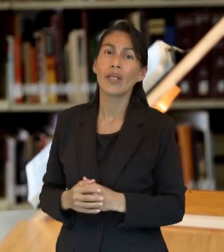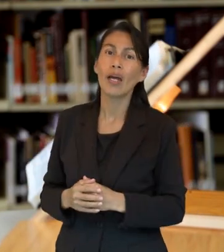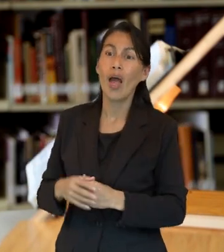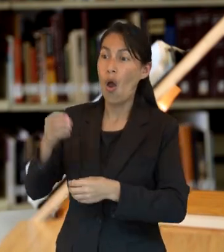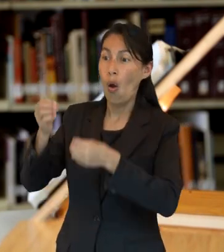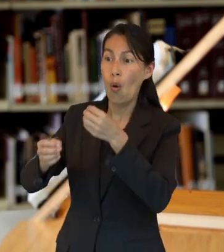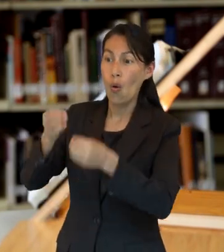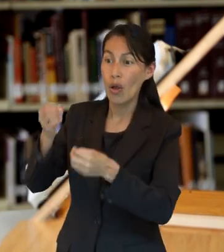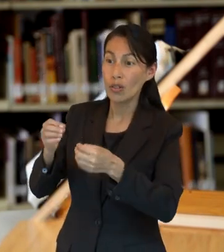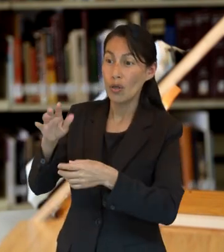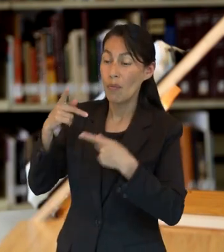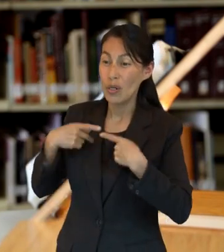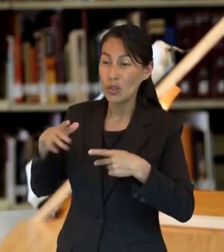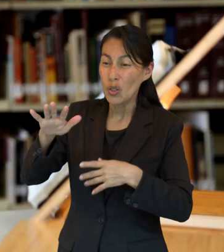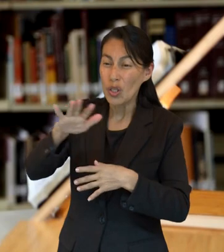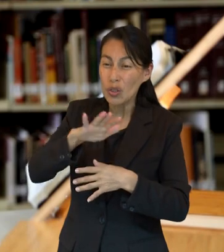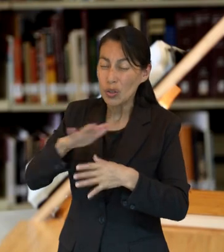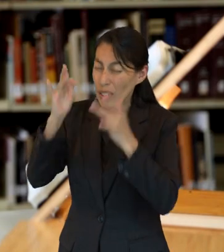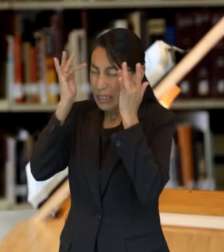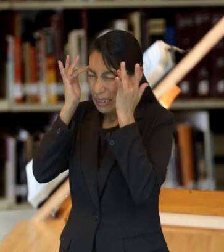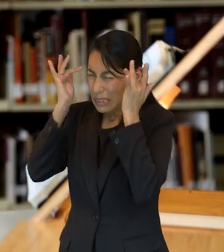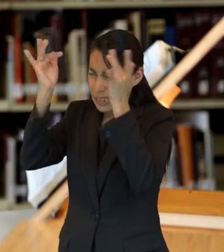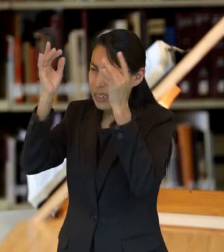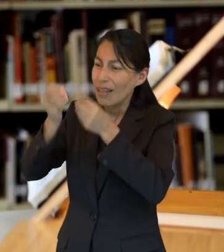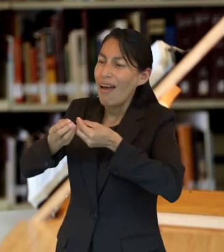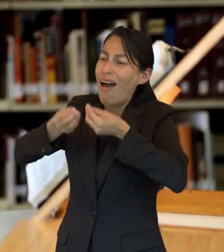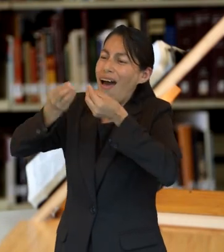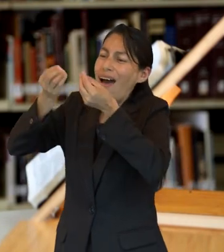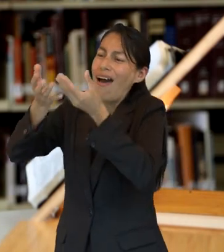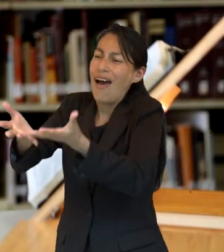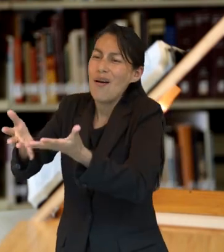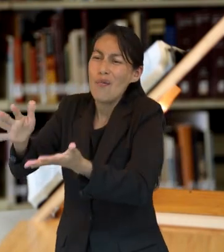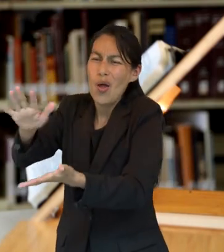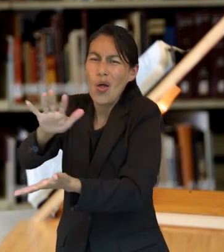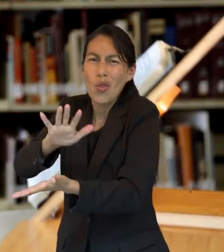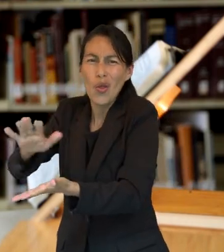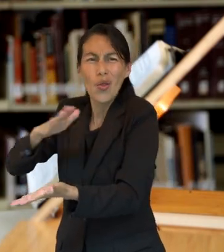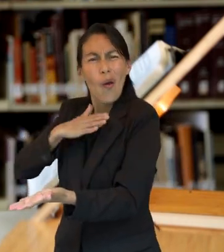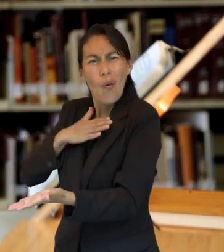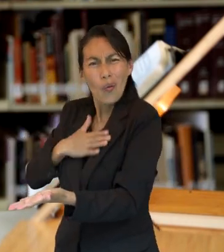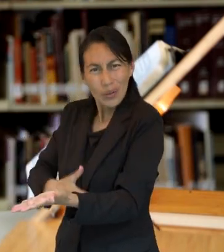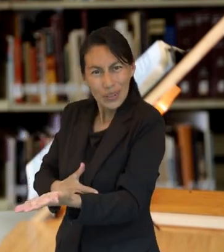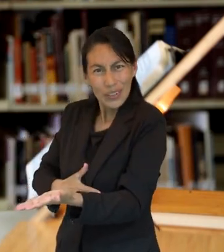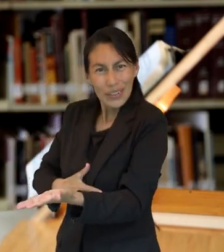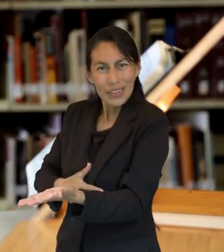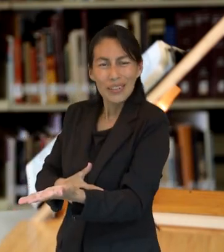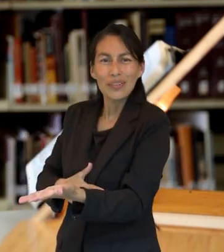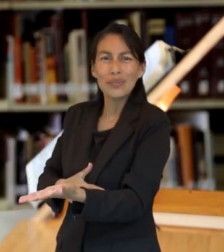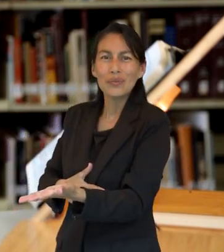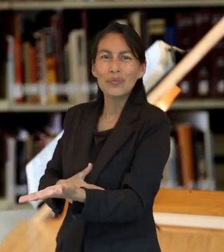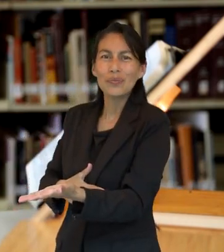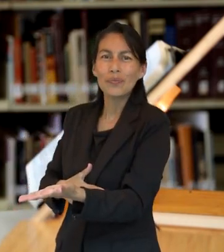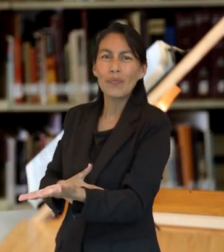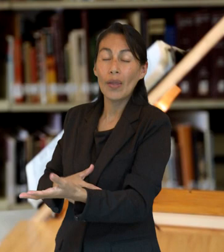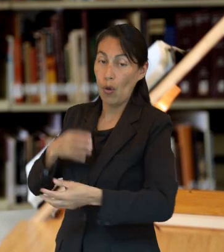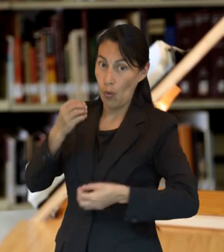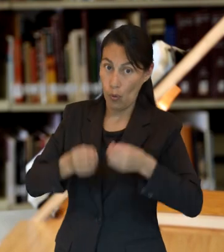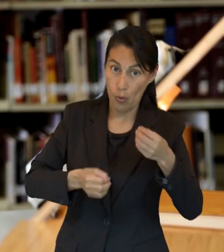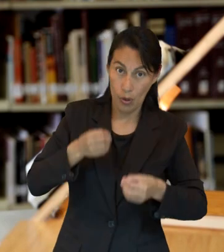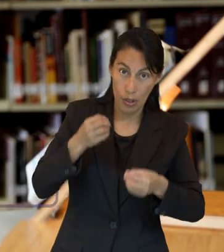el juicio es en favor de los santos del altísimo y la Biblia de Jerusalén para hacer justicia a los santos del altísimo.